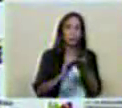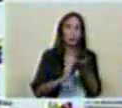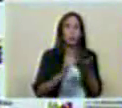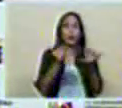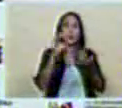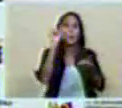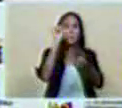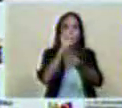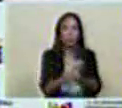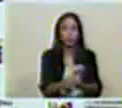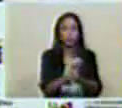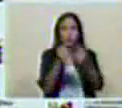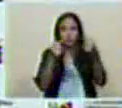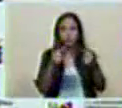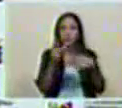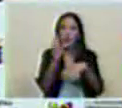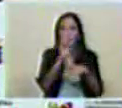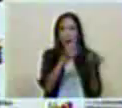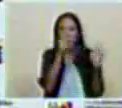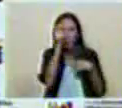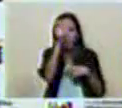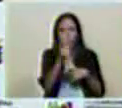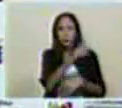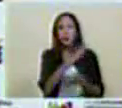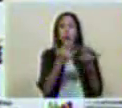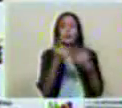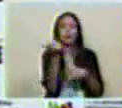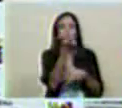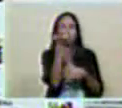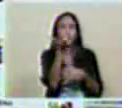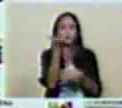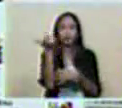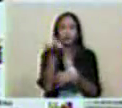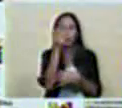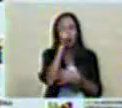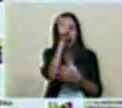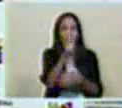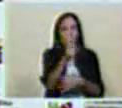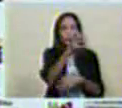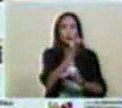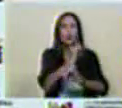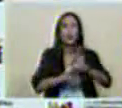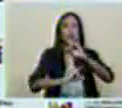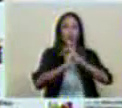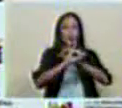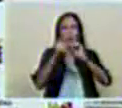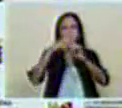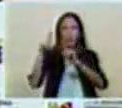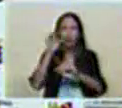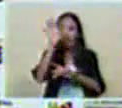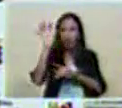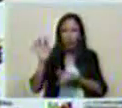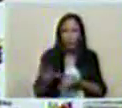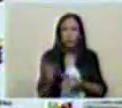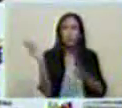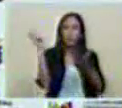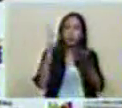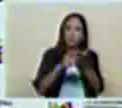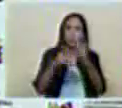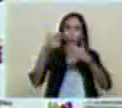presos los responsables y estamos buscando a los responsables internacionales y los vamos a solicitar por código rojo. El viernes,